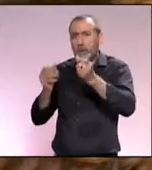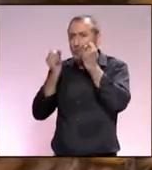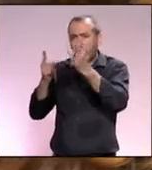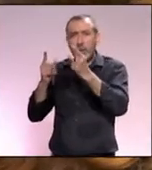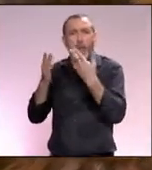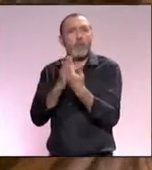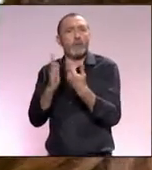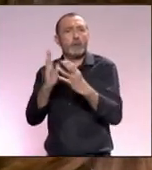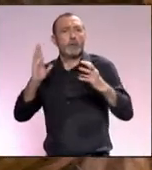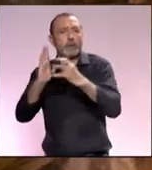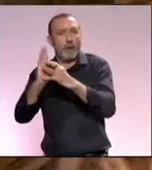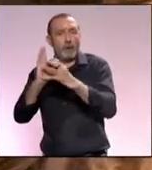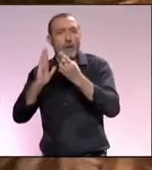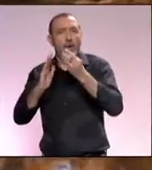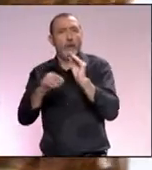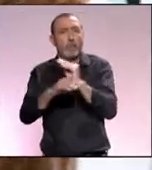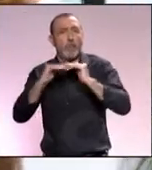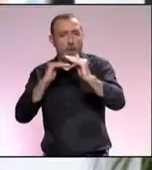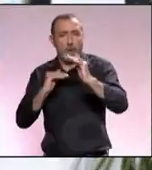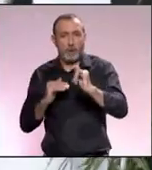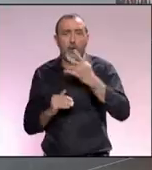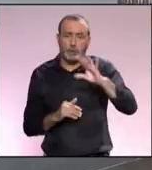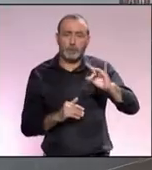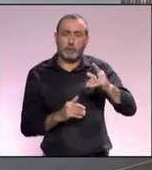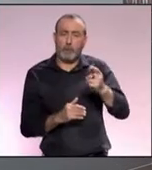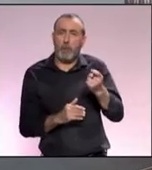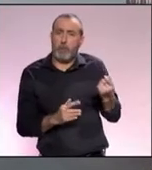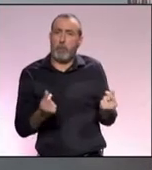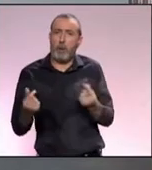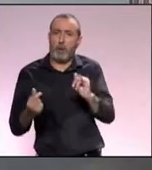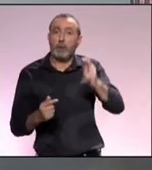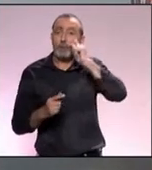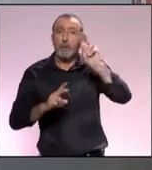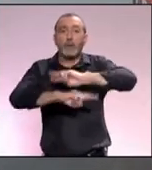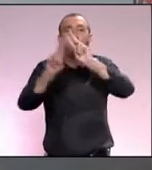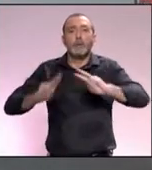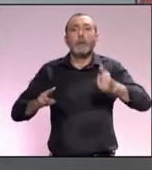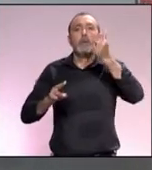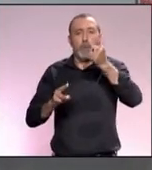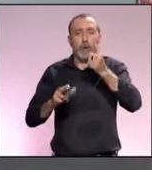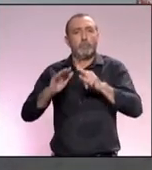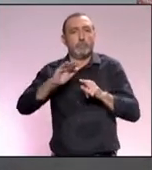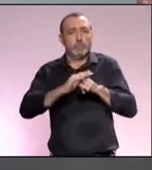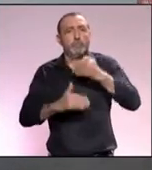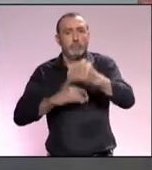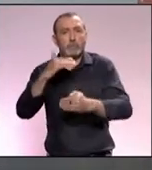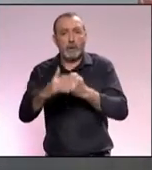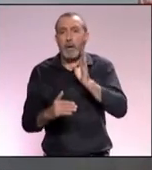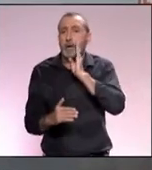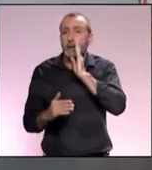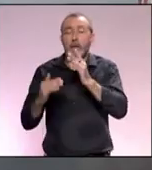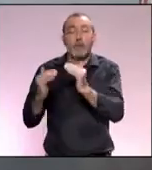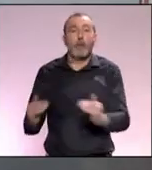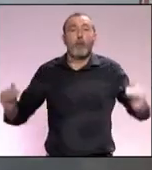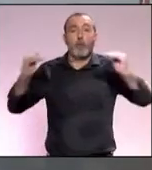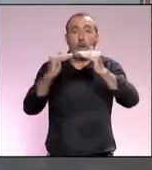los clientes en este certificado? Sí, lo valoran. Sobre todo el tema del turismo internacional es una parte que cada día está más en auge